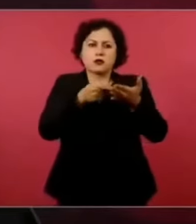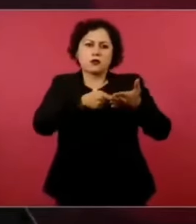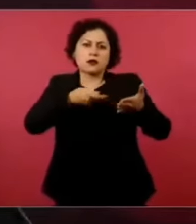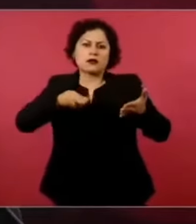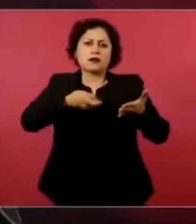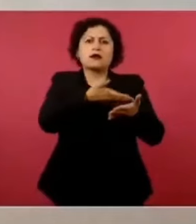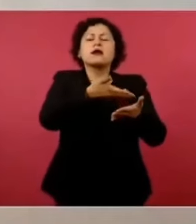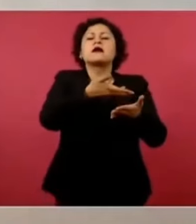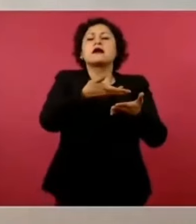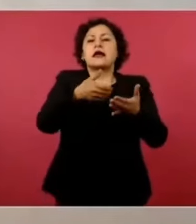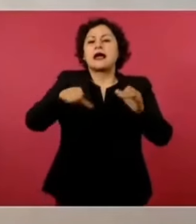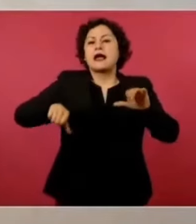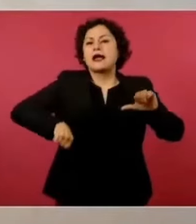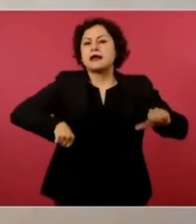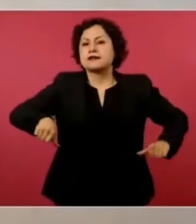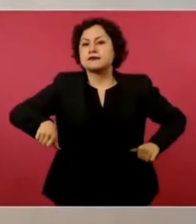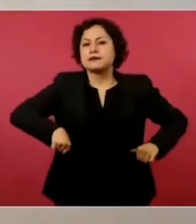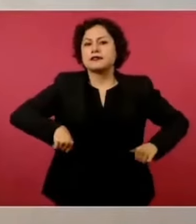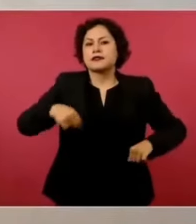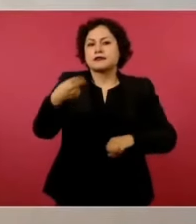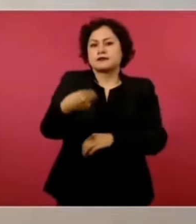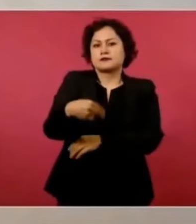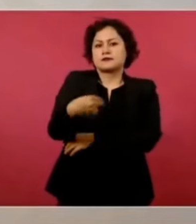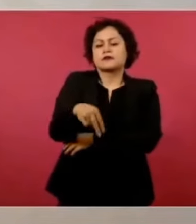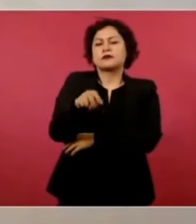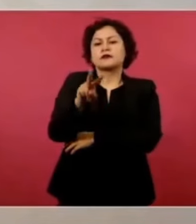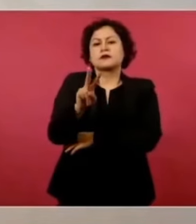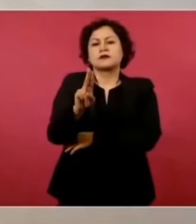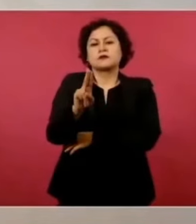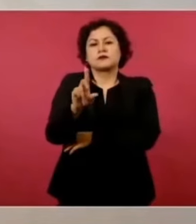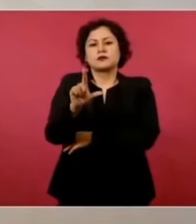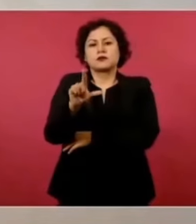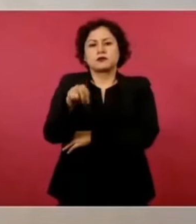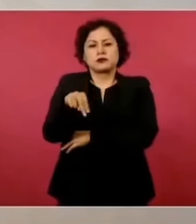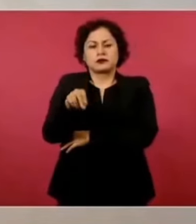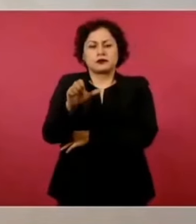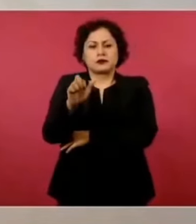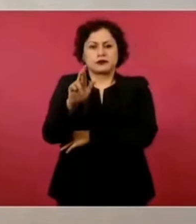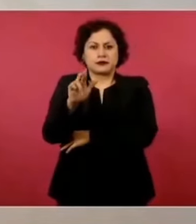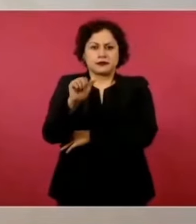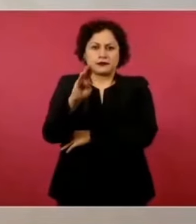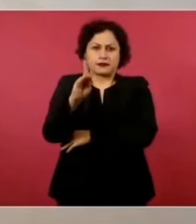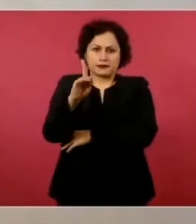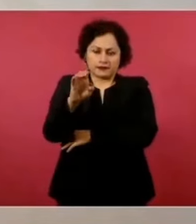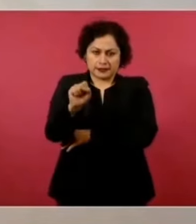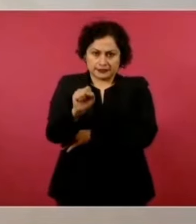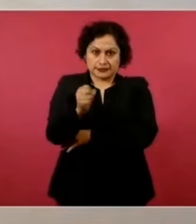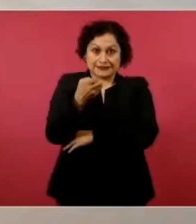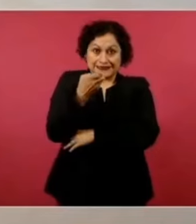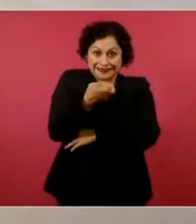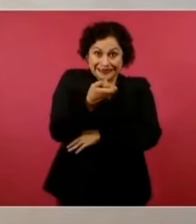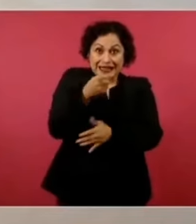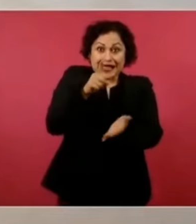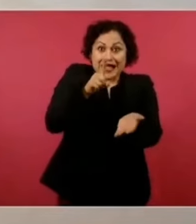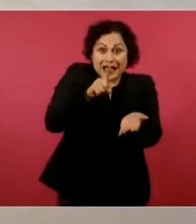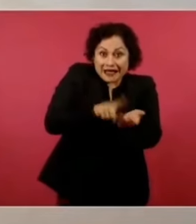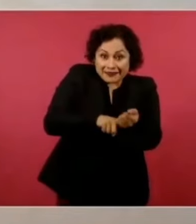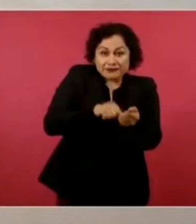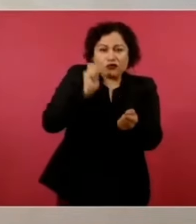así como las operaciones dentro del sistema financiero, todo tipo de ley son